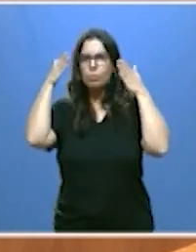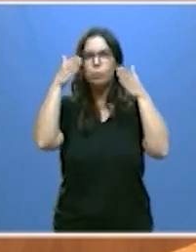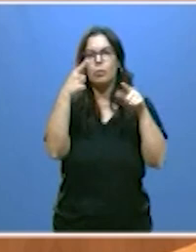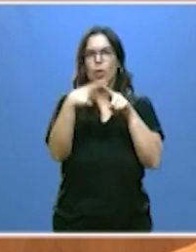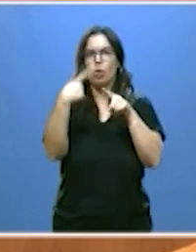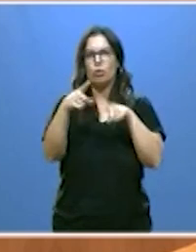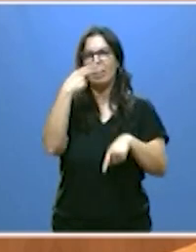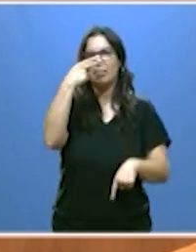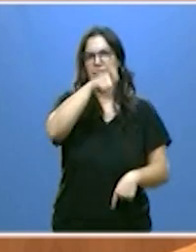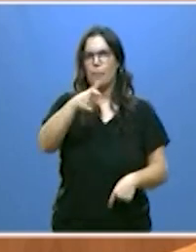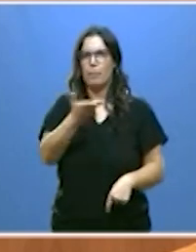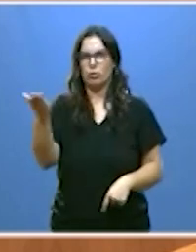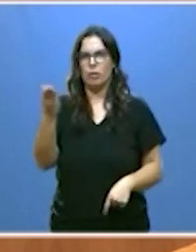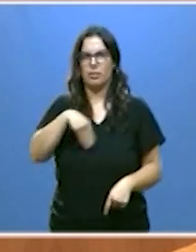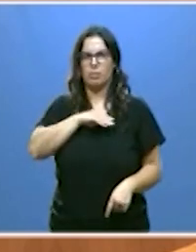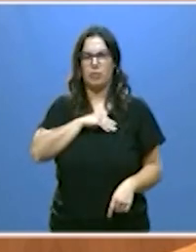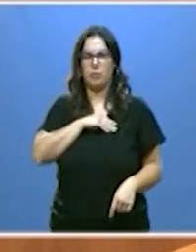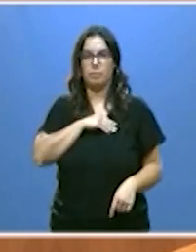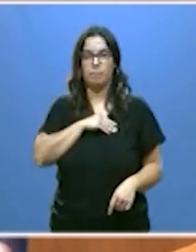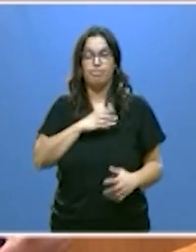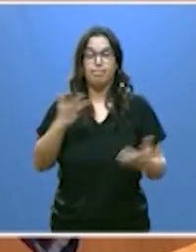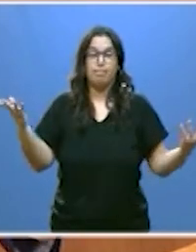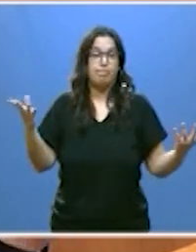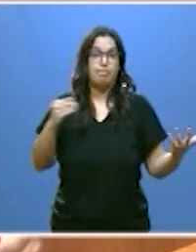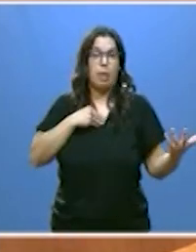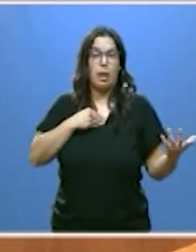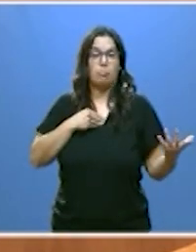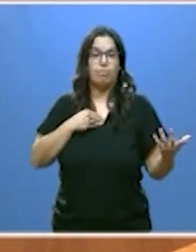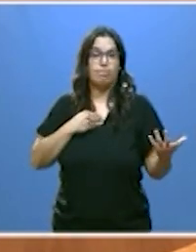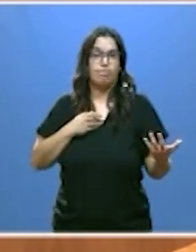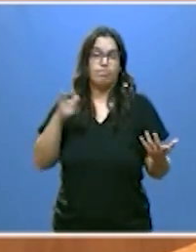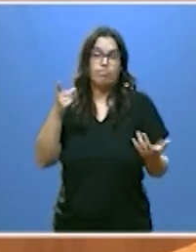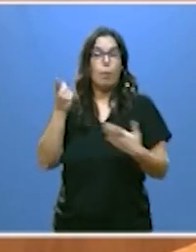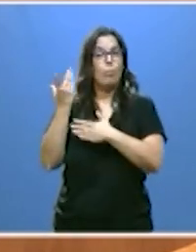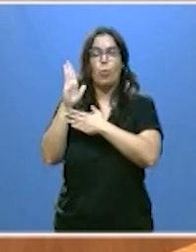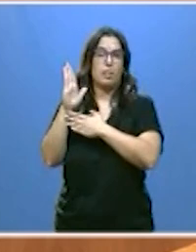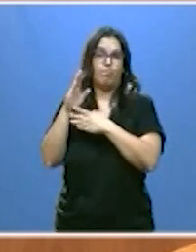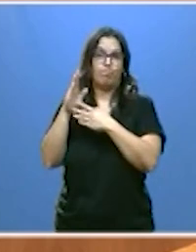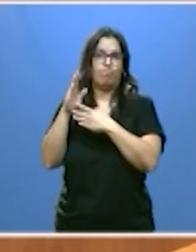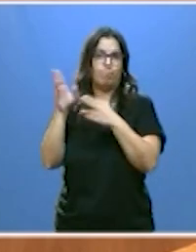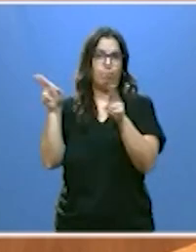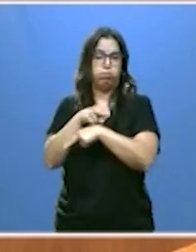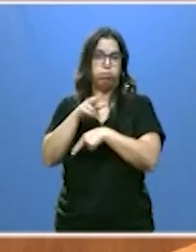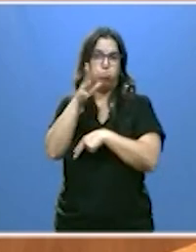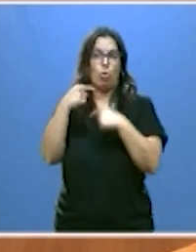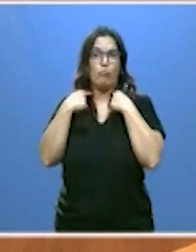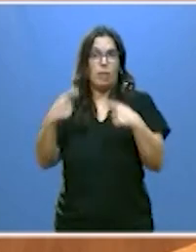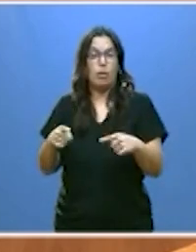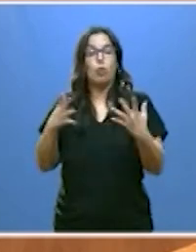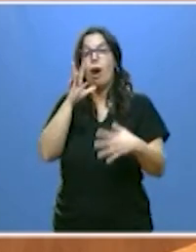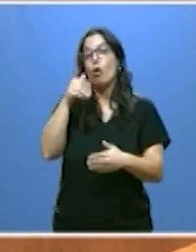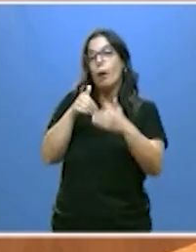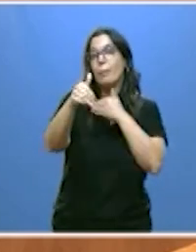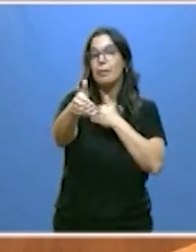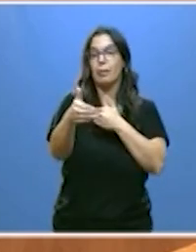personas de nuestro país. Lamentablemente digo, no prosperó y nos enfrentamos ahora a un futuro político